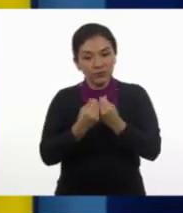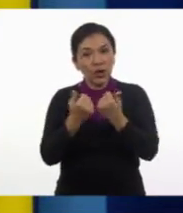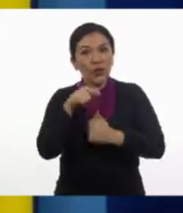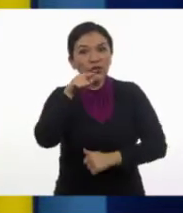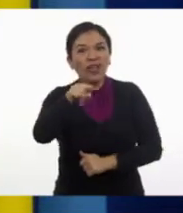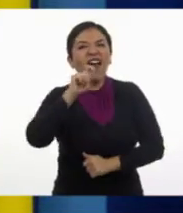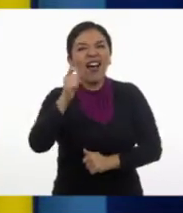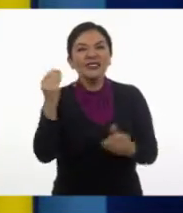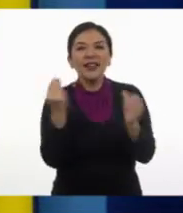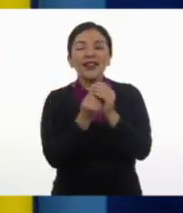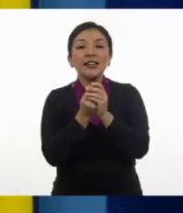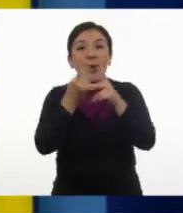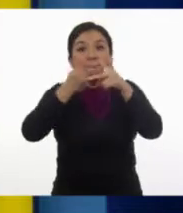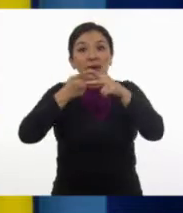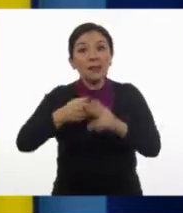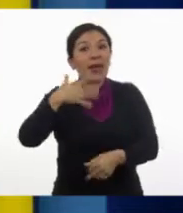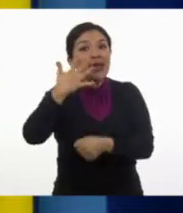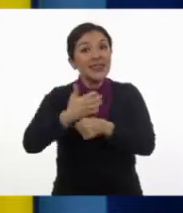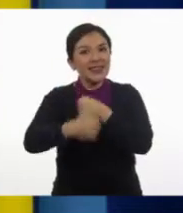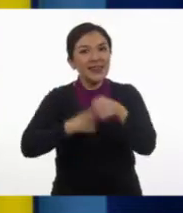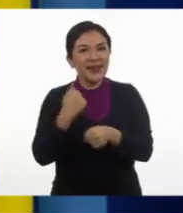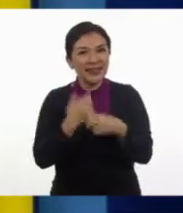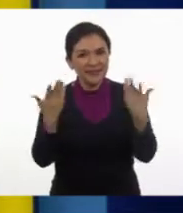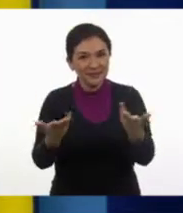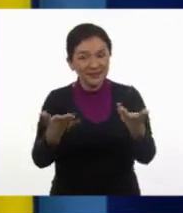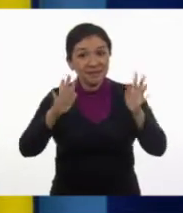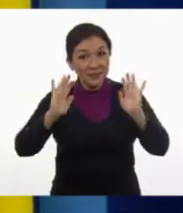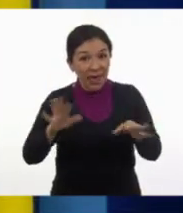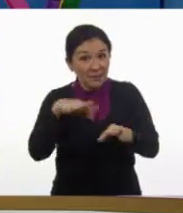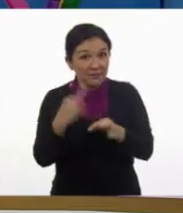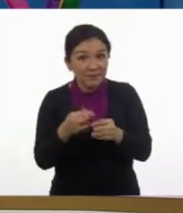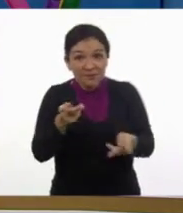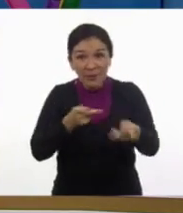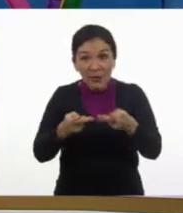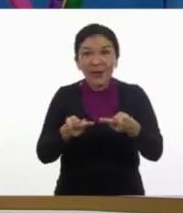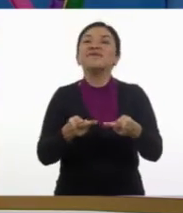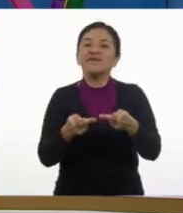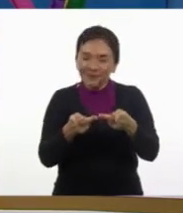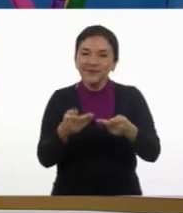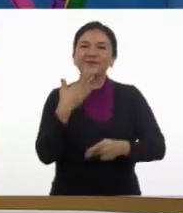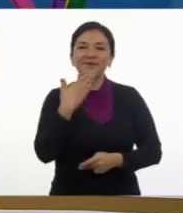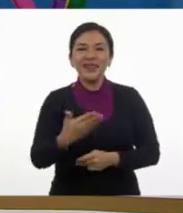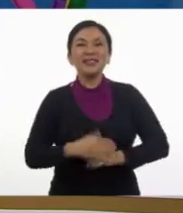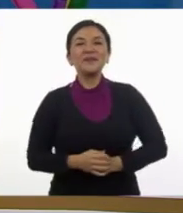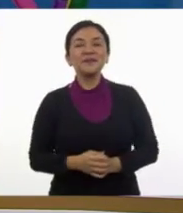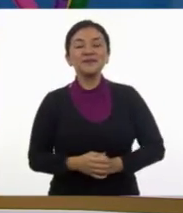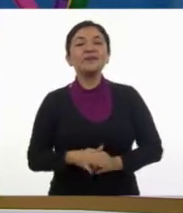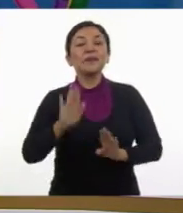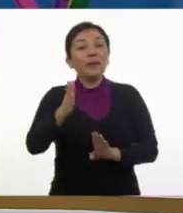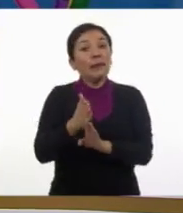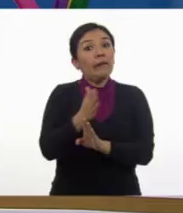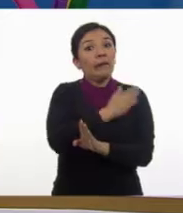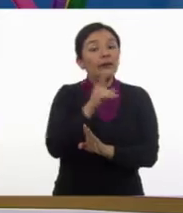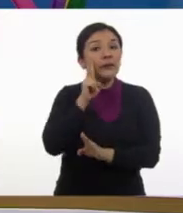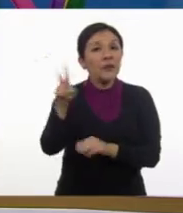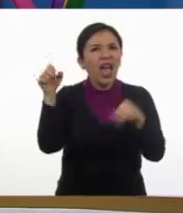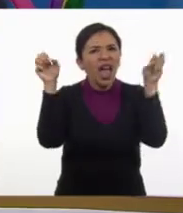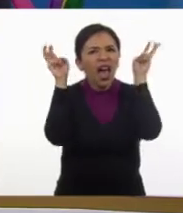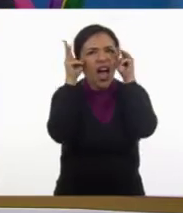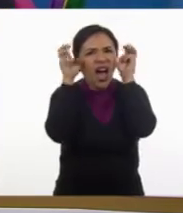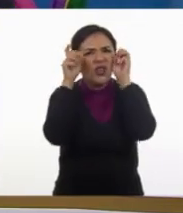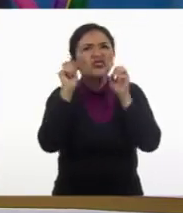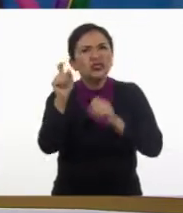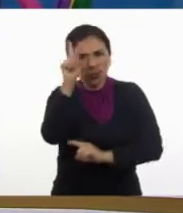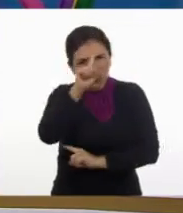en esta clase de matemáticas de quinto grado. ¿Listos? ¿Listos por acá? Sí. Muy bien. Antes, vamos con Ajo Listo